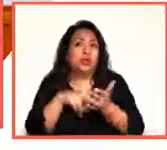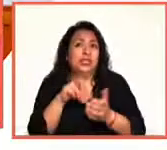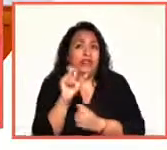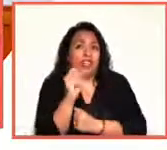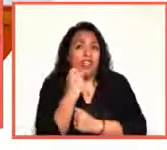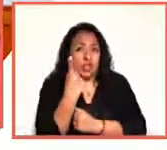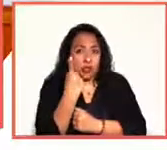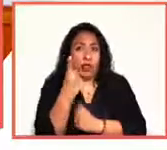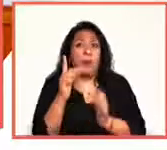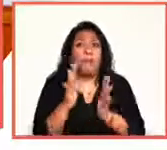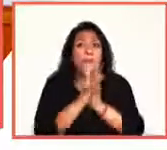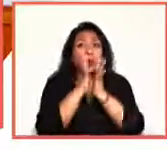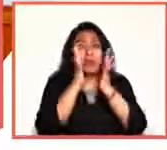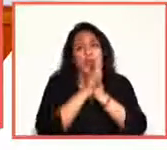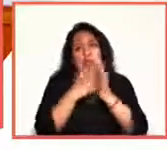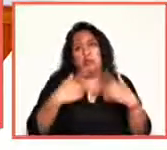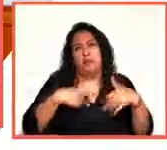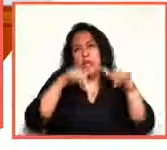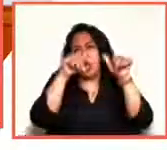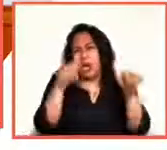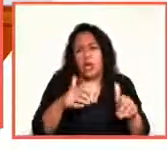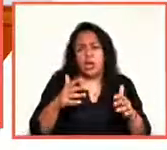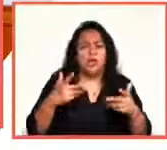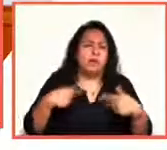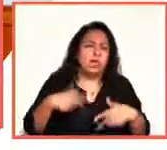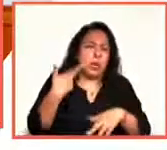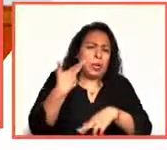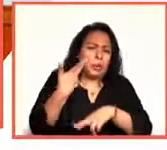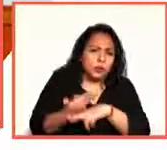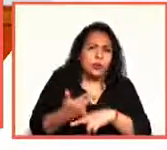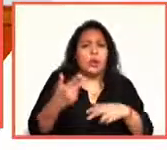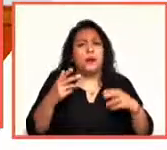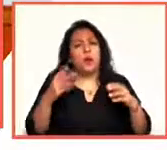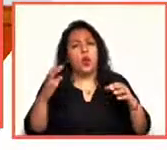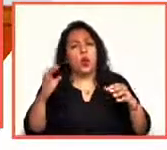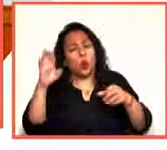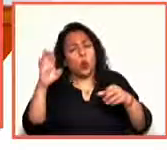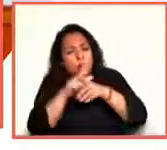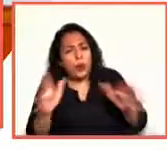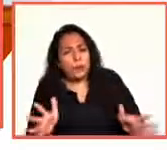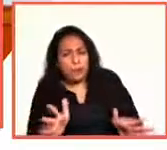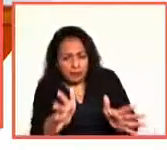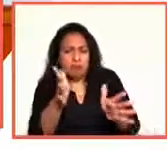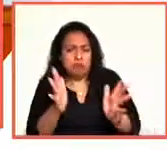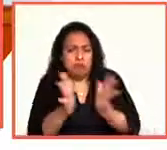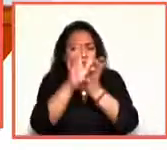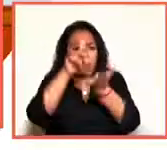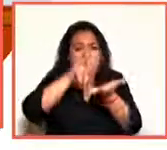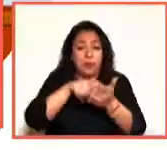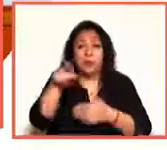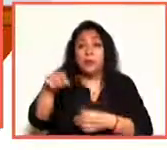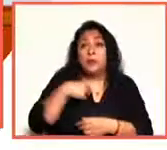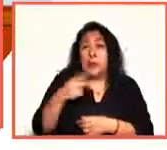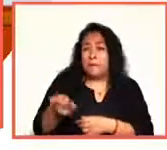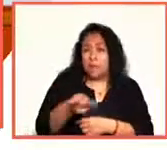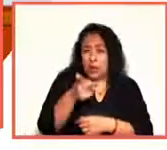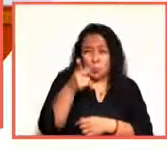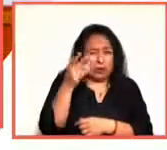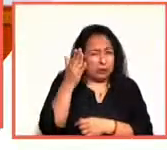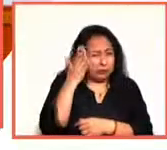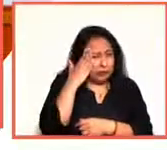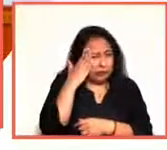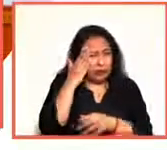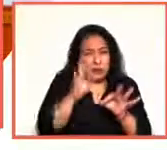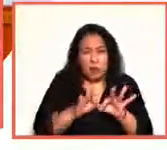en la que participan artistas, curadores y promotores culturales. La pregunta principal en el seminario ha sido cómo